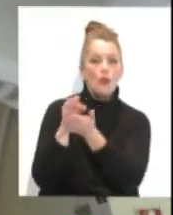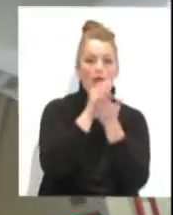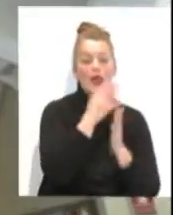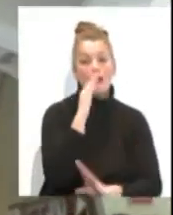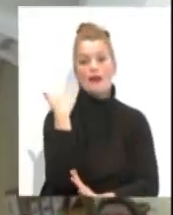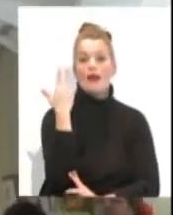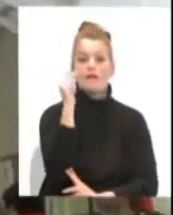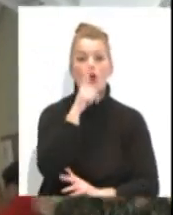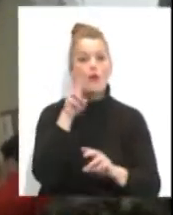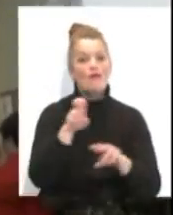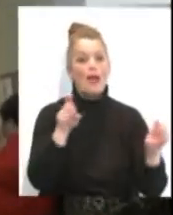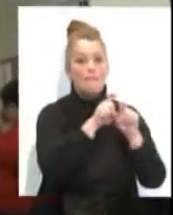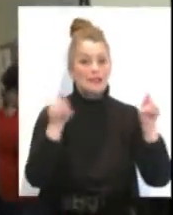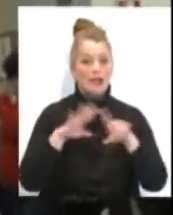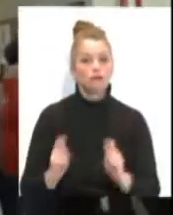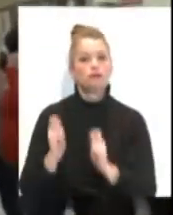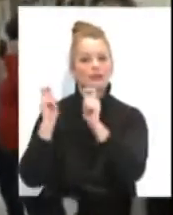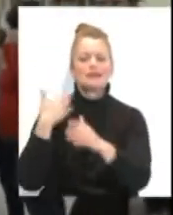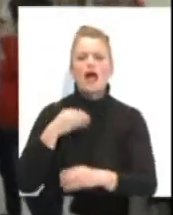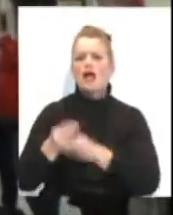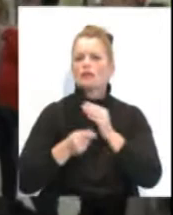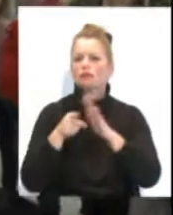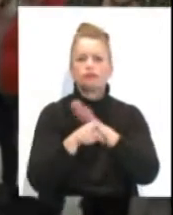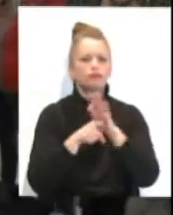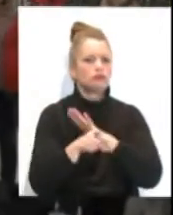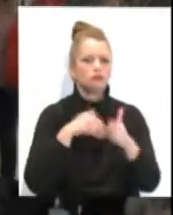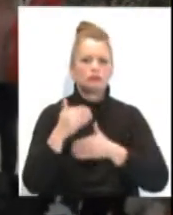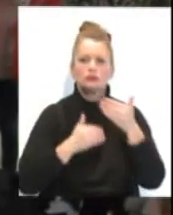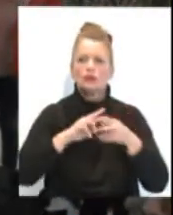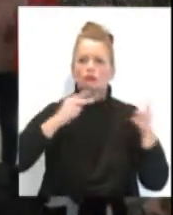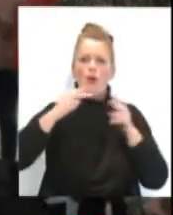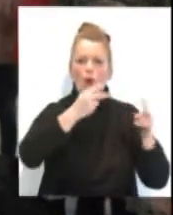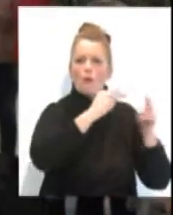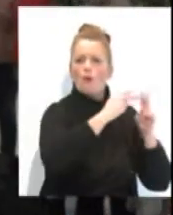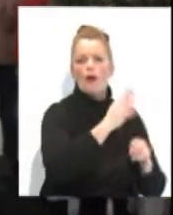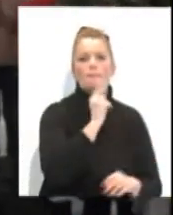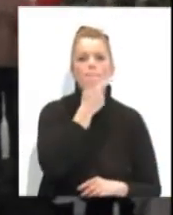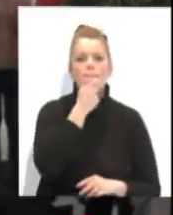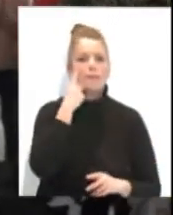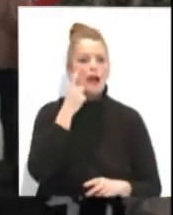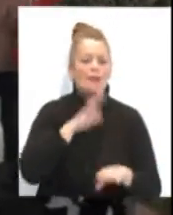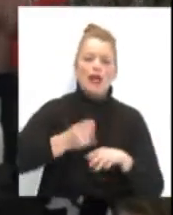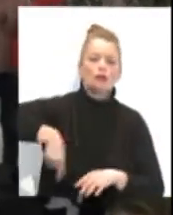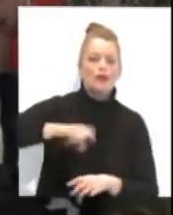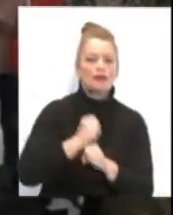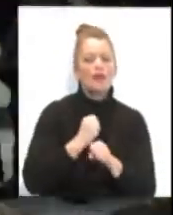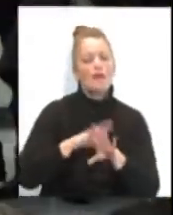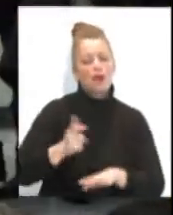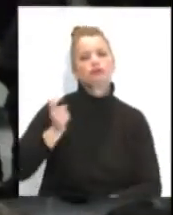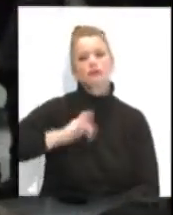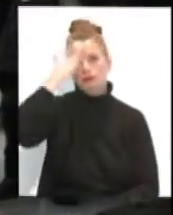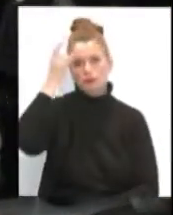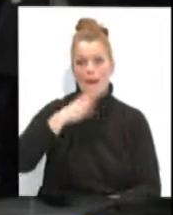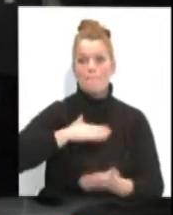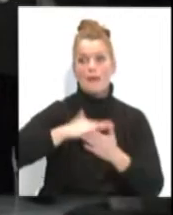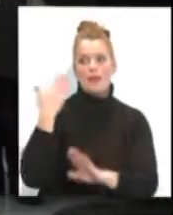viernes la nueva empresa adjudicataria ya realizó las pertinentes transferencias bancarias para que todas las trabajadoras cobrasen la nómina del